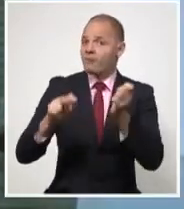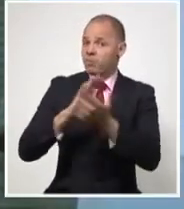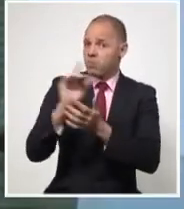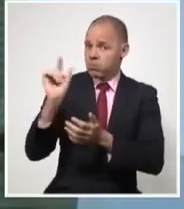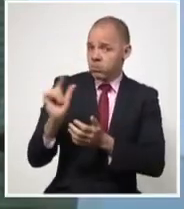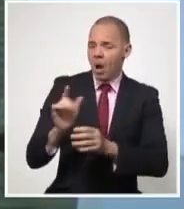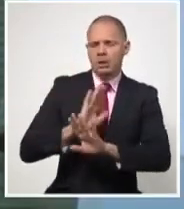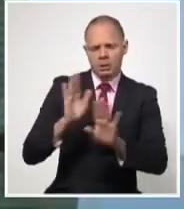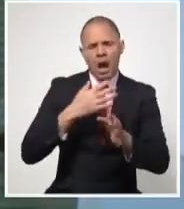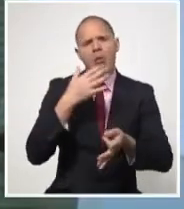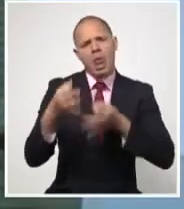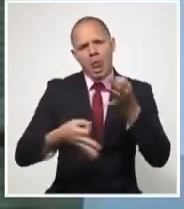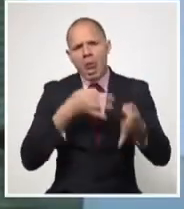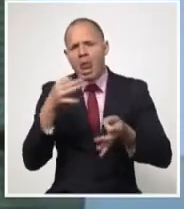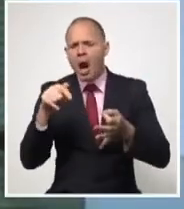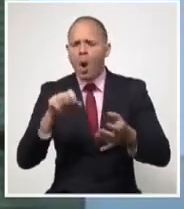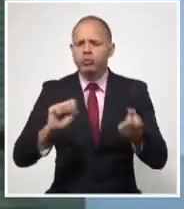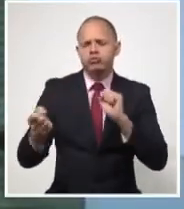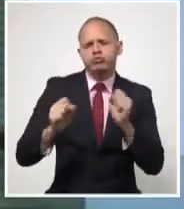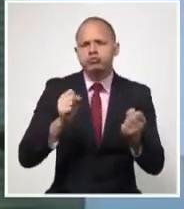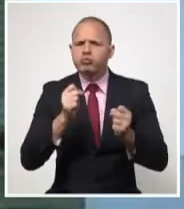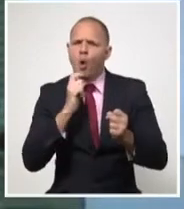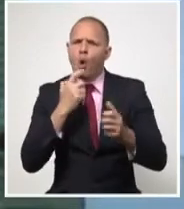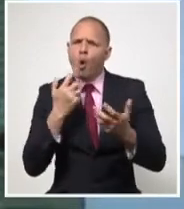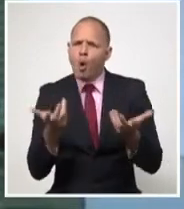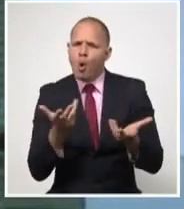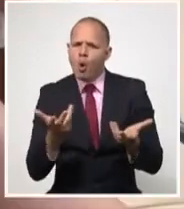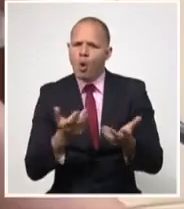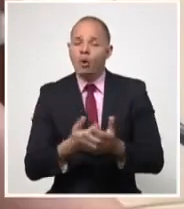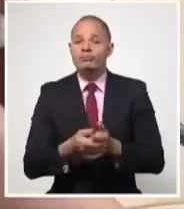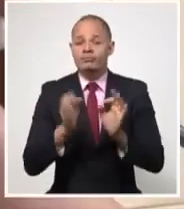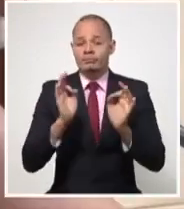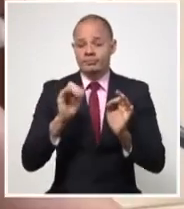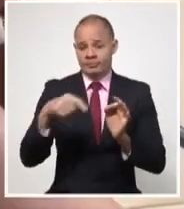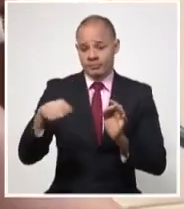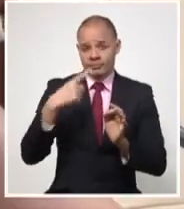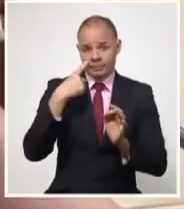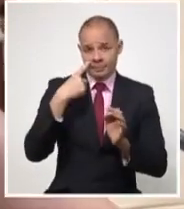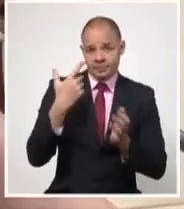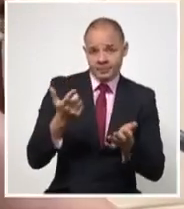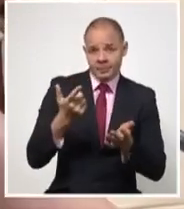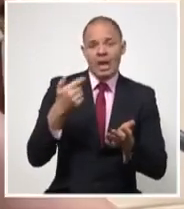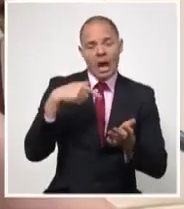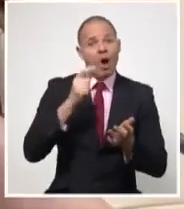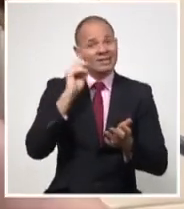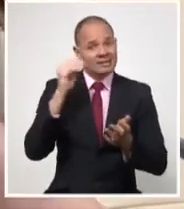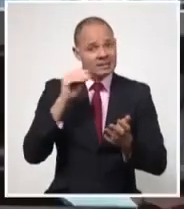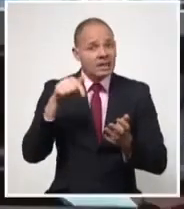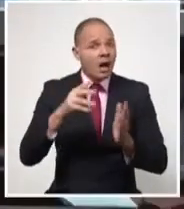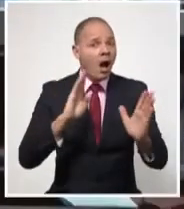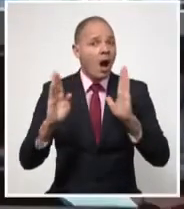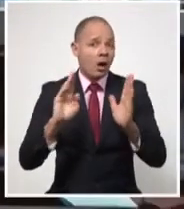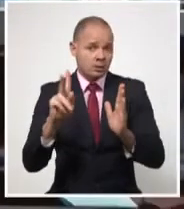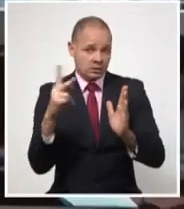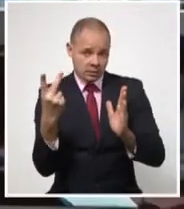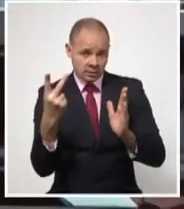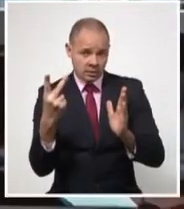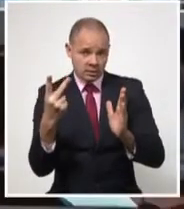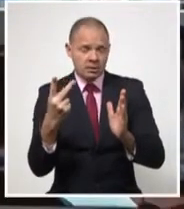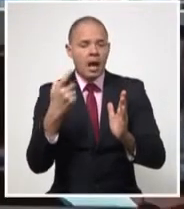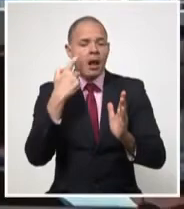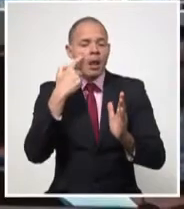Trabajo para la Prevención y el Control del Nuevo Coronavirus. El territorio transita aún por la segunda fase de recuperación post-COVID-19